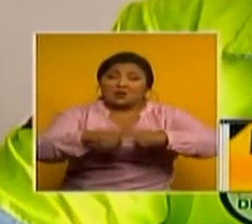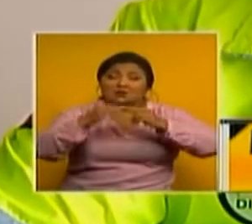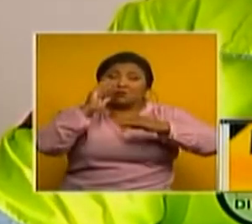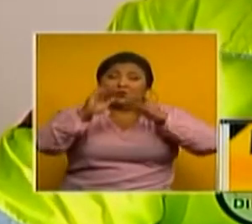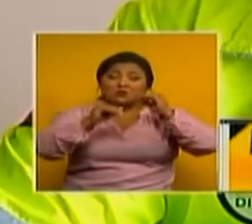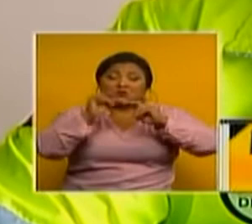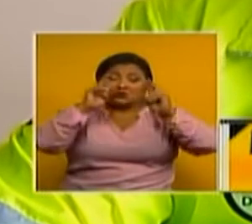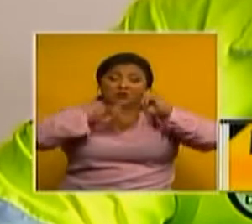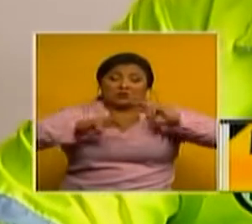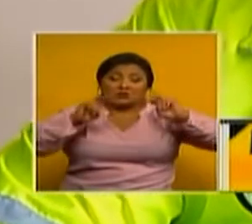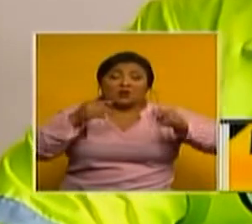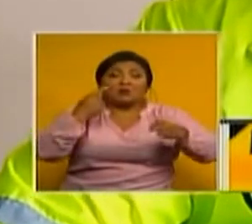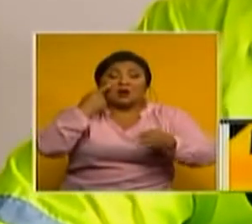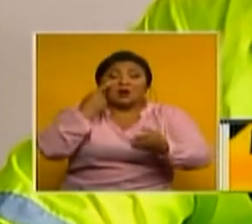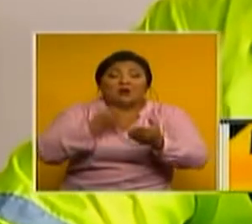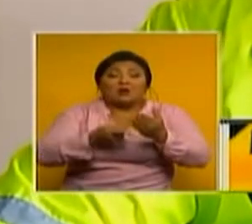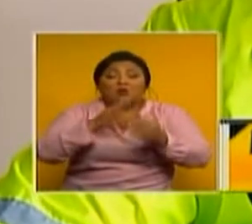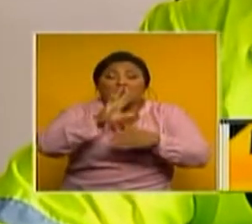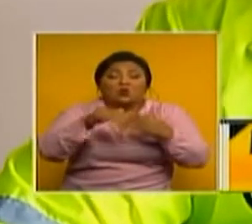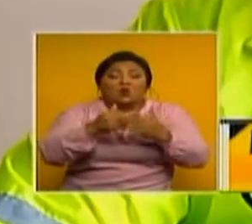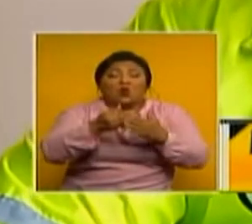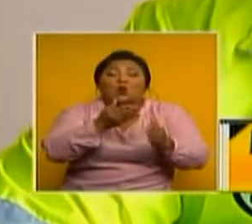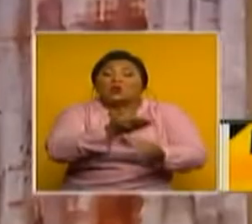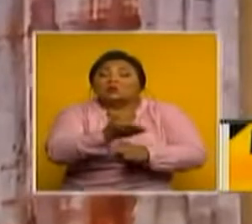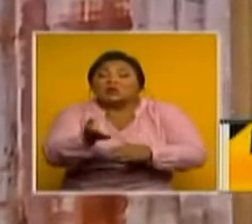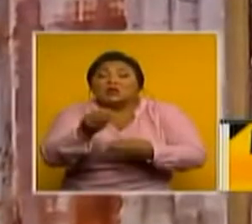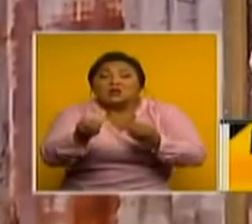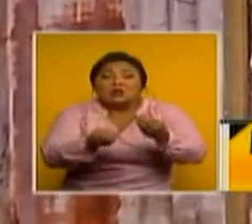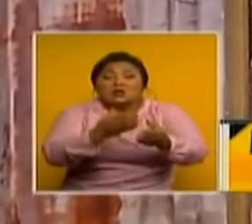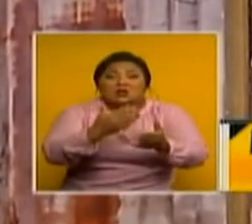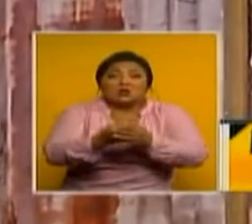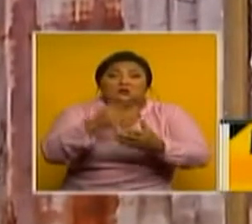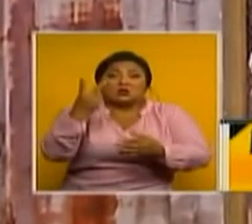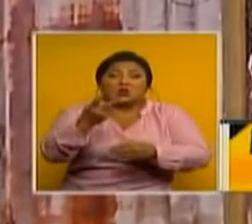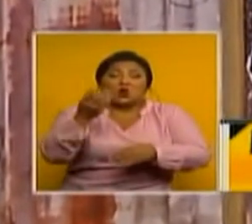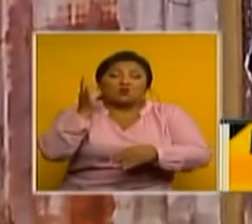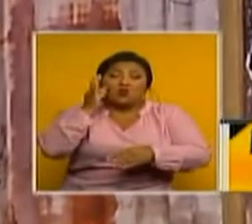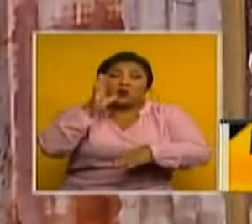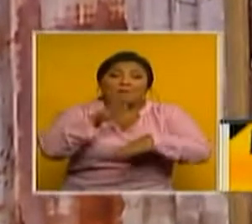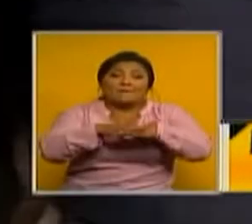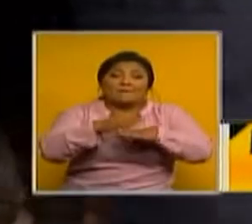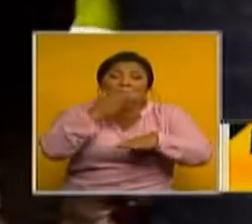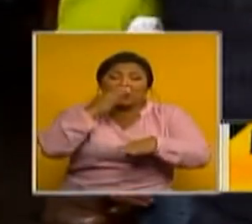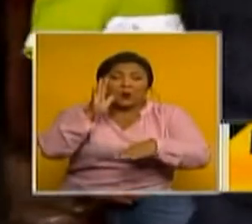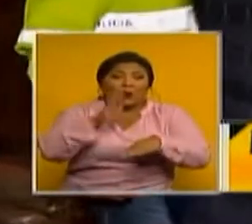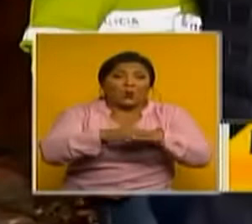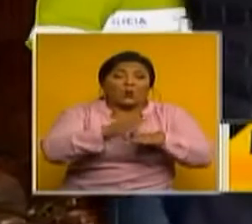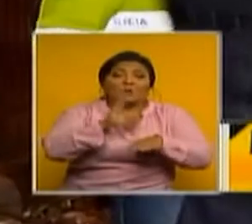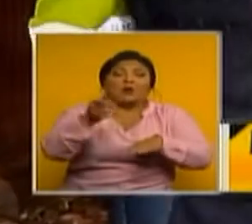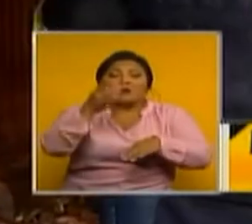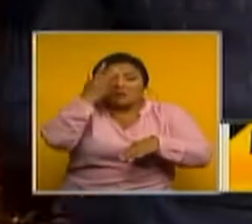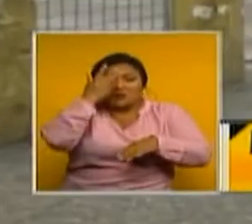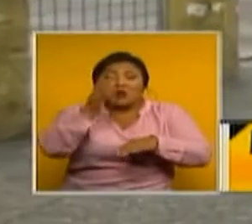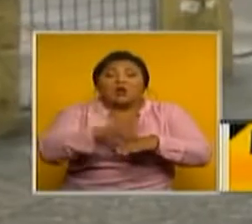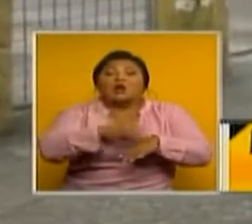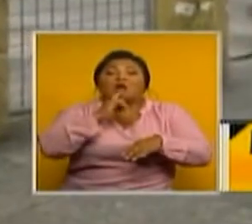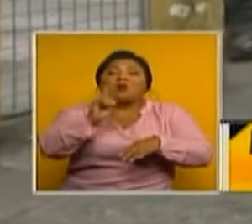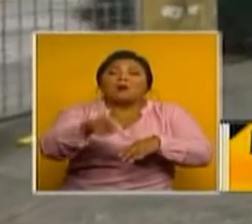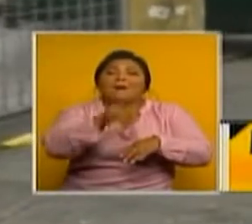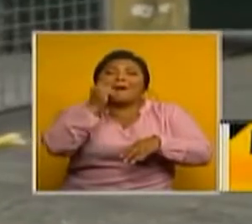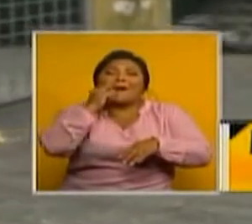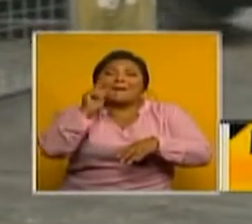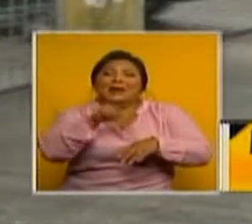esclarecer totalmente toda la situación y los móviles del hecho dos mujeres se fueron retenidas como sospechosas de hacer el enganche con los